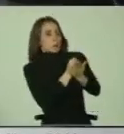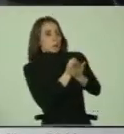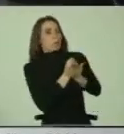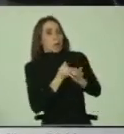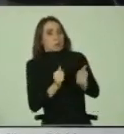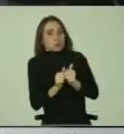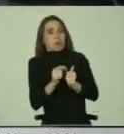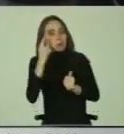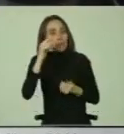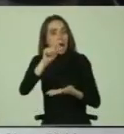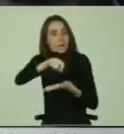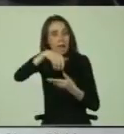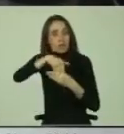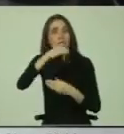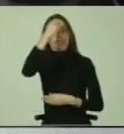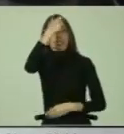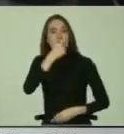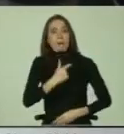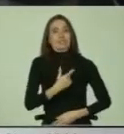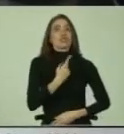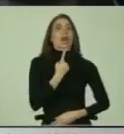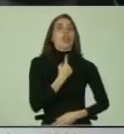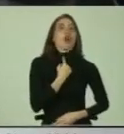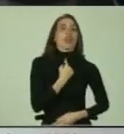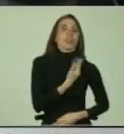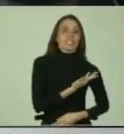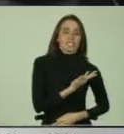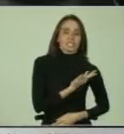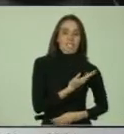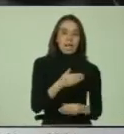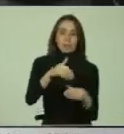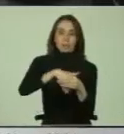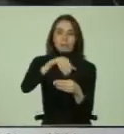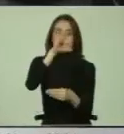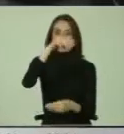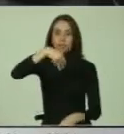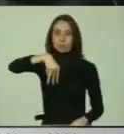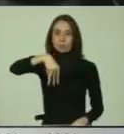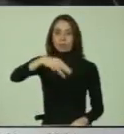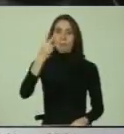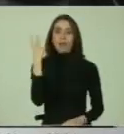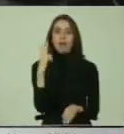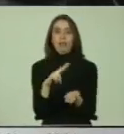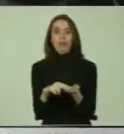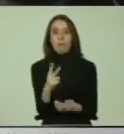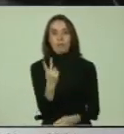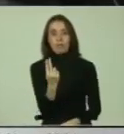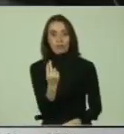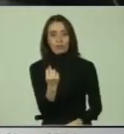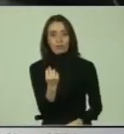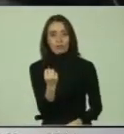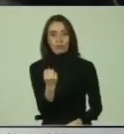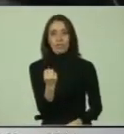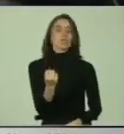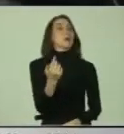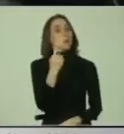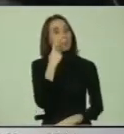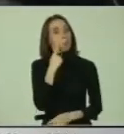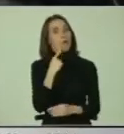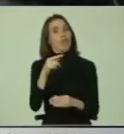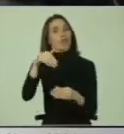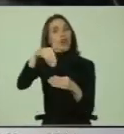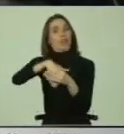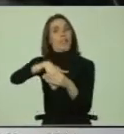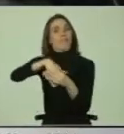votar si es que así se desea. Las elecciones municipales del año 2012, además de poner a prueba el voto